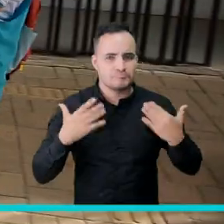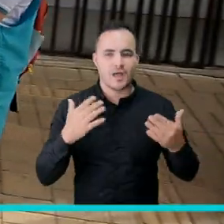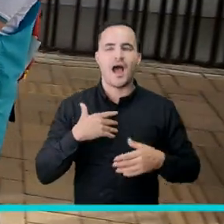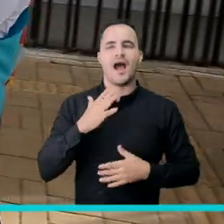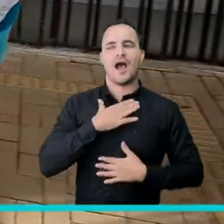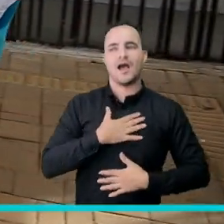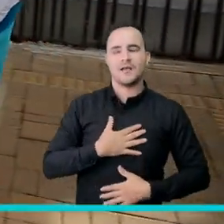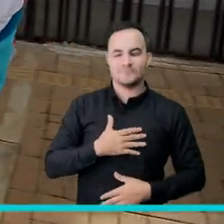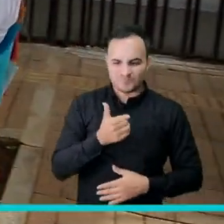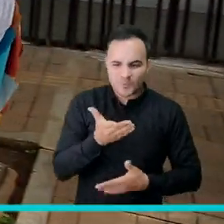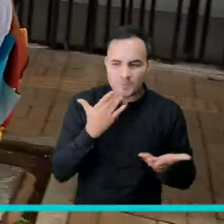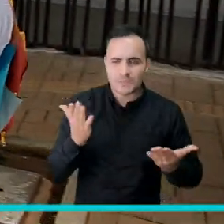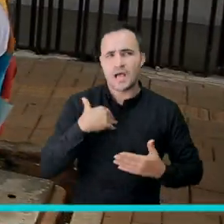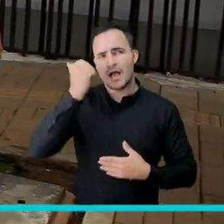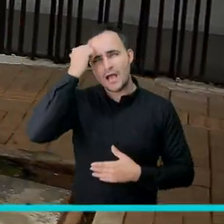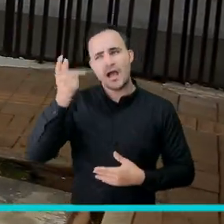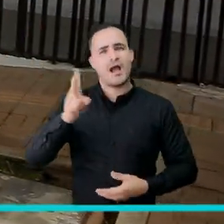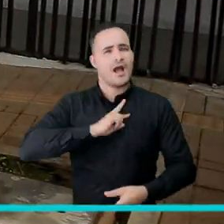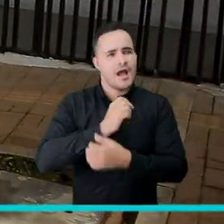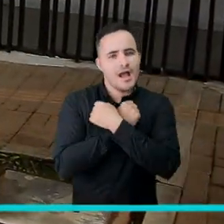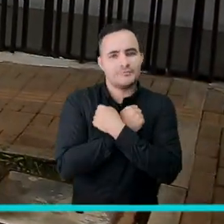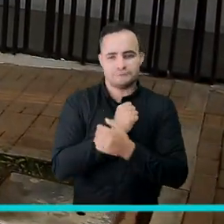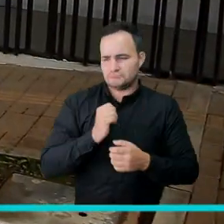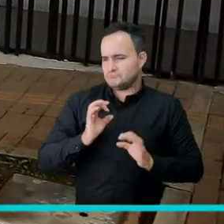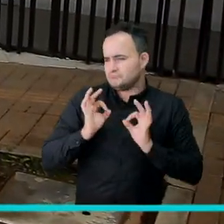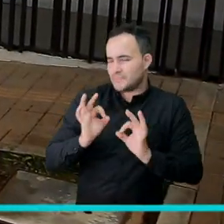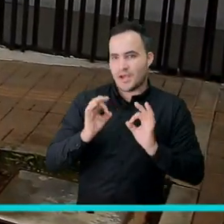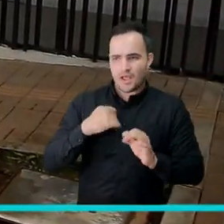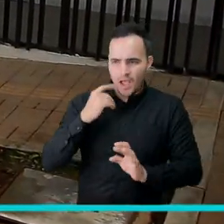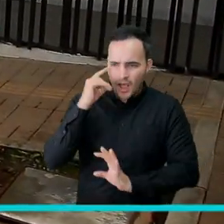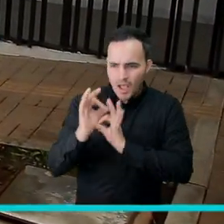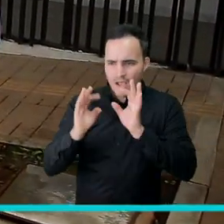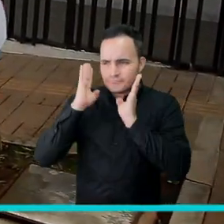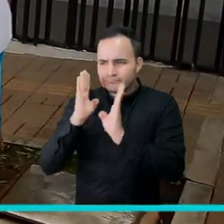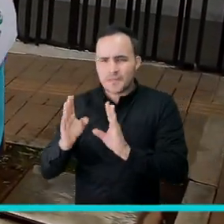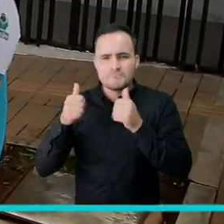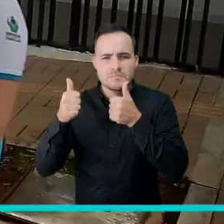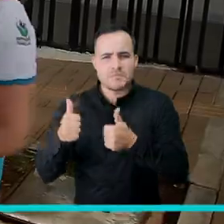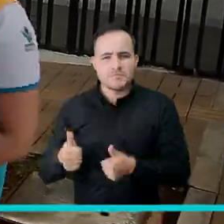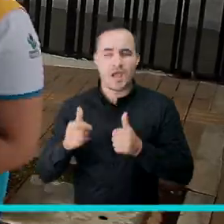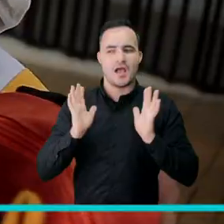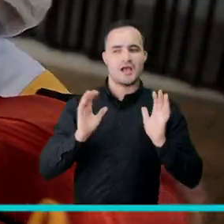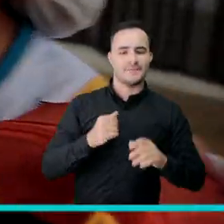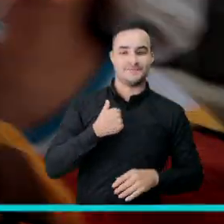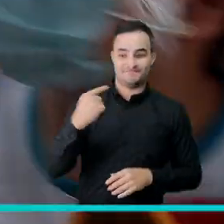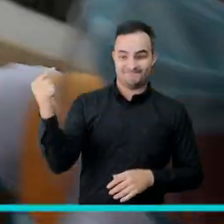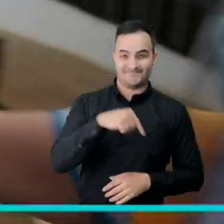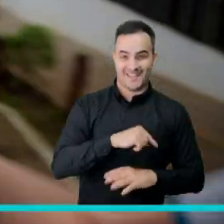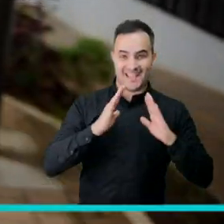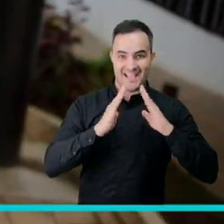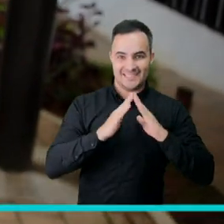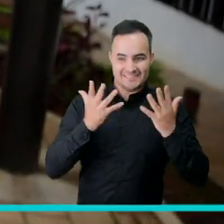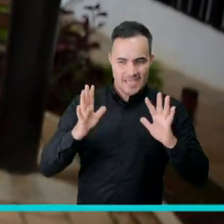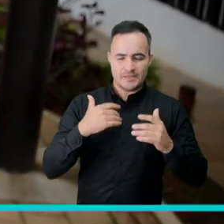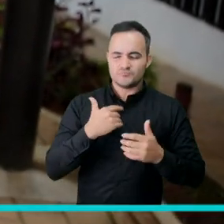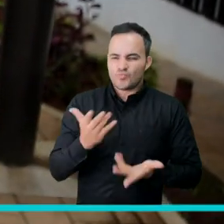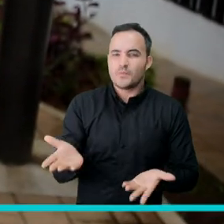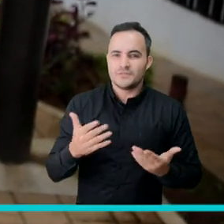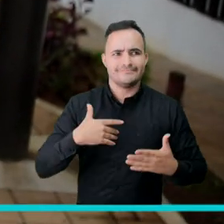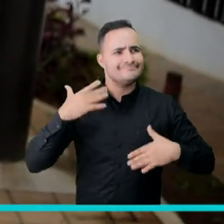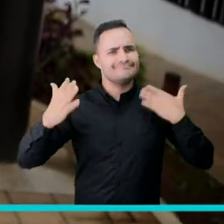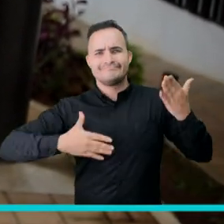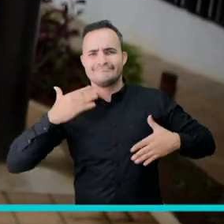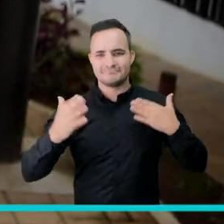lo reciben con mucho amor, le ponen mucho cuidado, entonces eso me dejó muy tranquila. Llegó muy alegre, muy contento a la